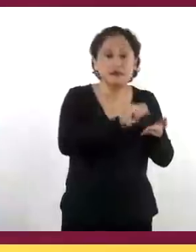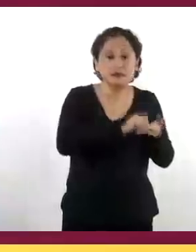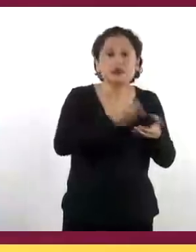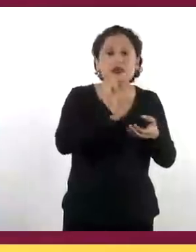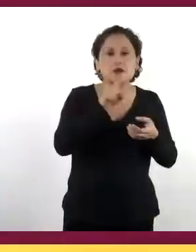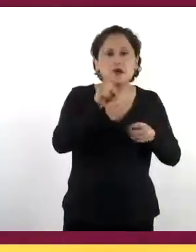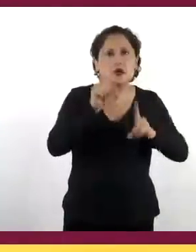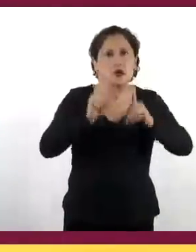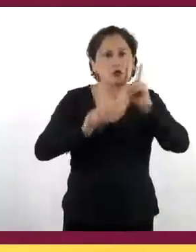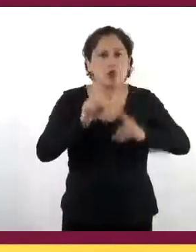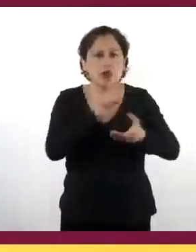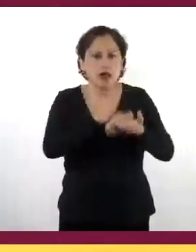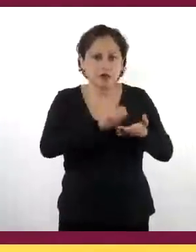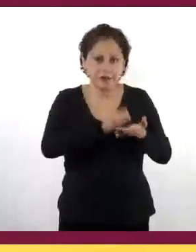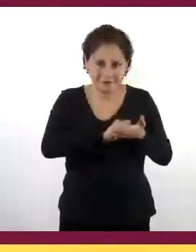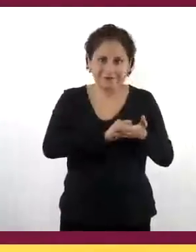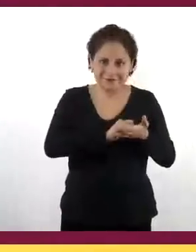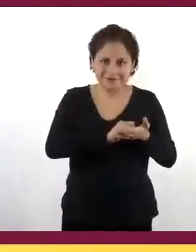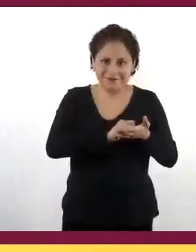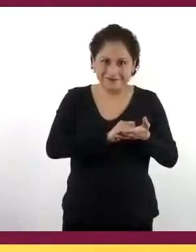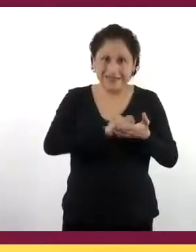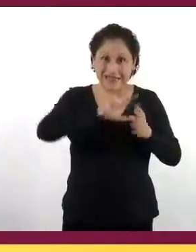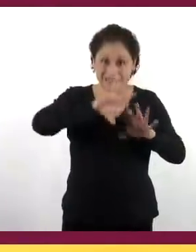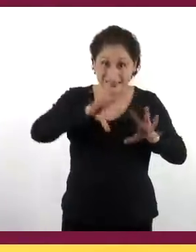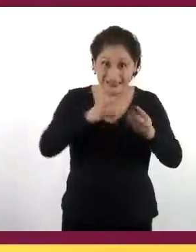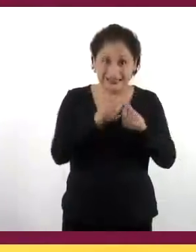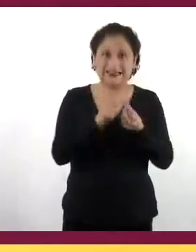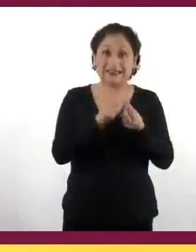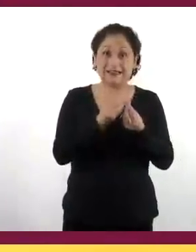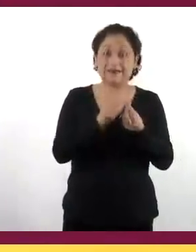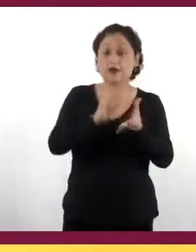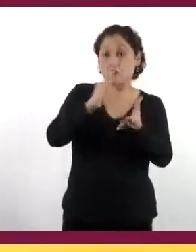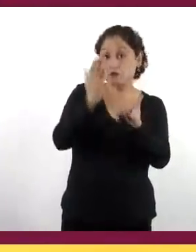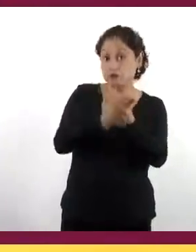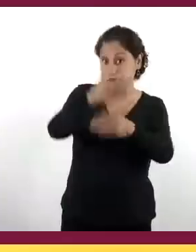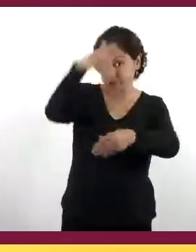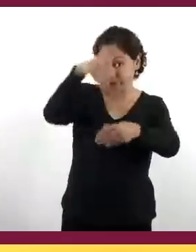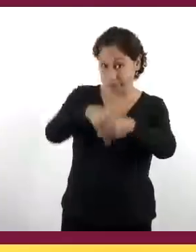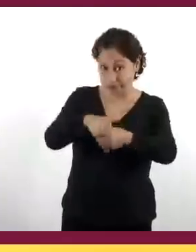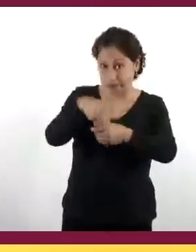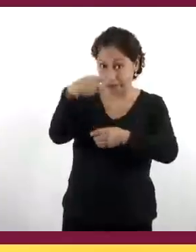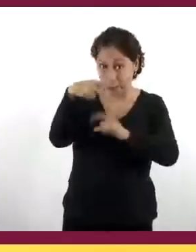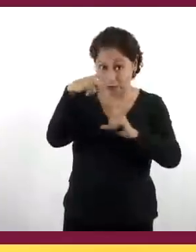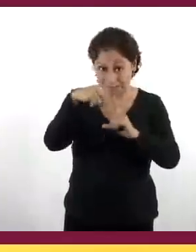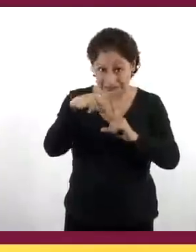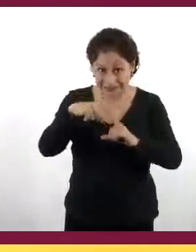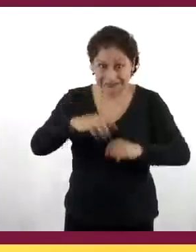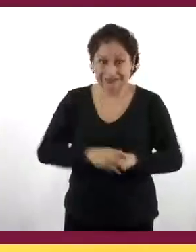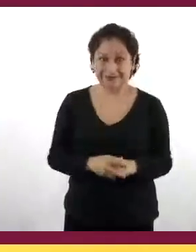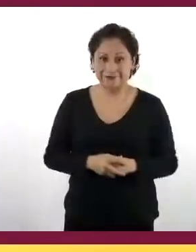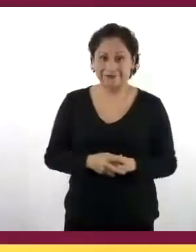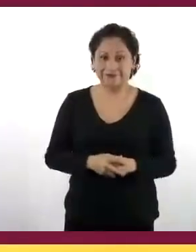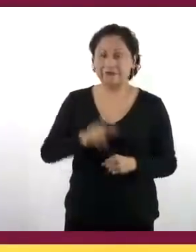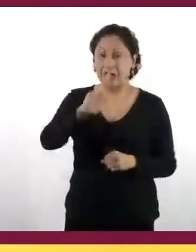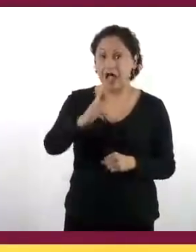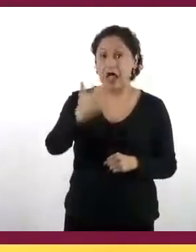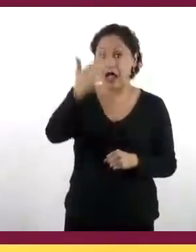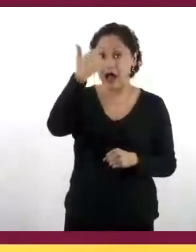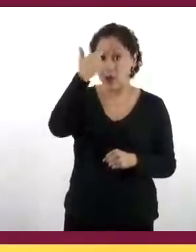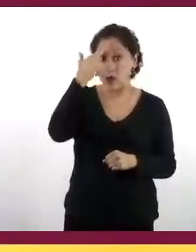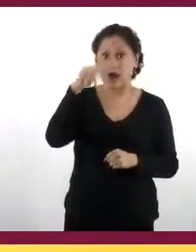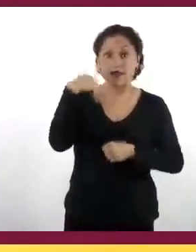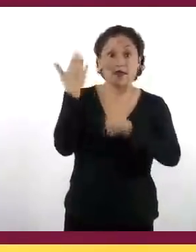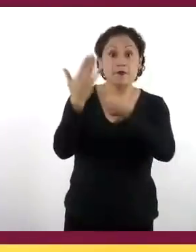de la sesión y, posteriormente, las integren a su carpeta de experiencias. Tengan presente que, al regresar a